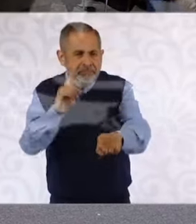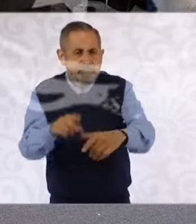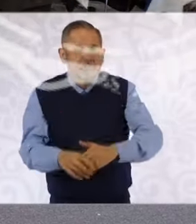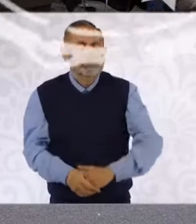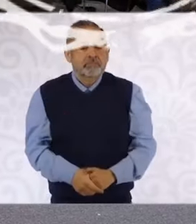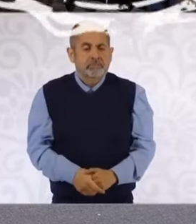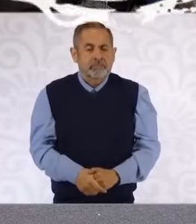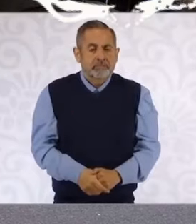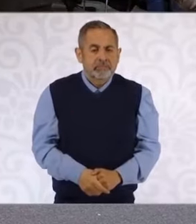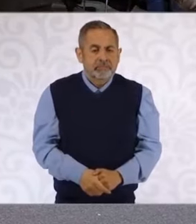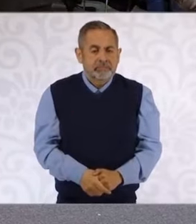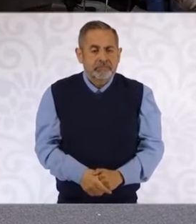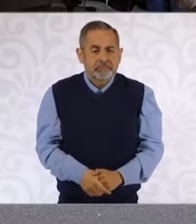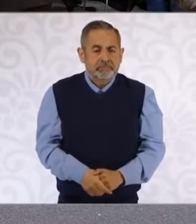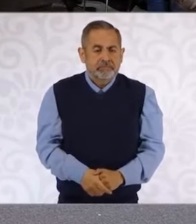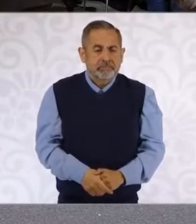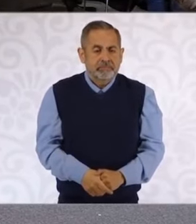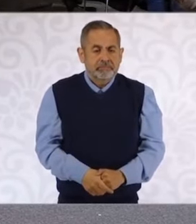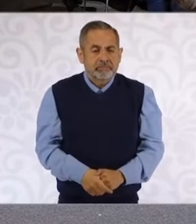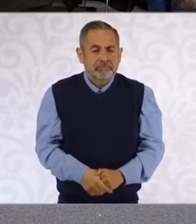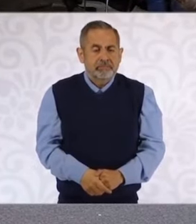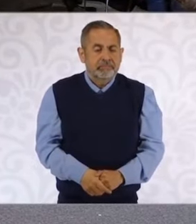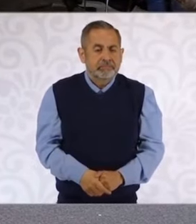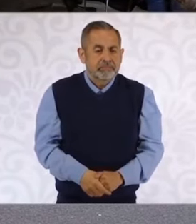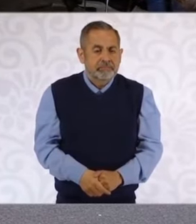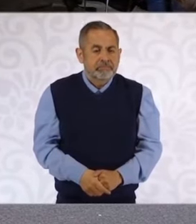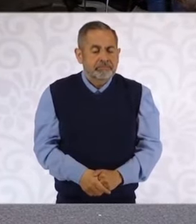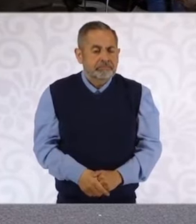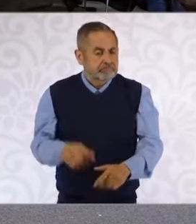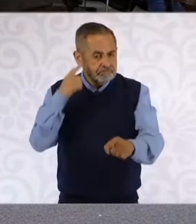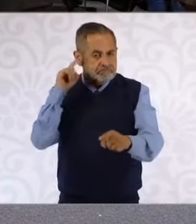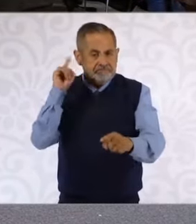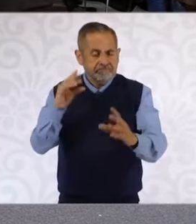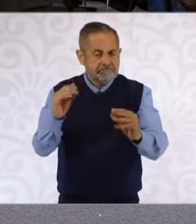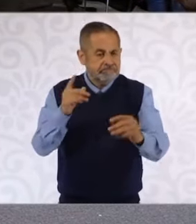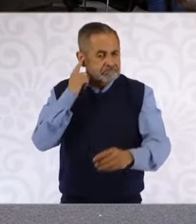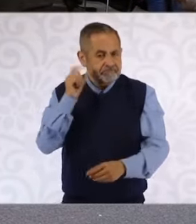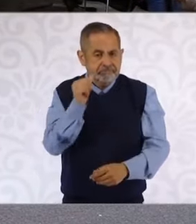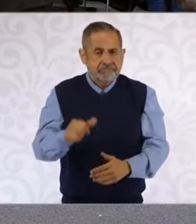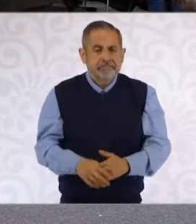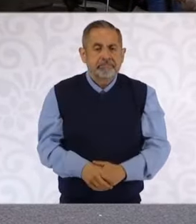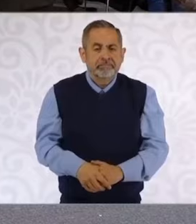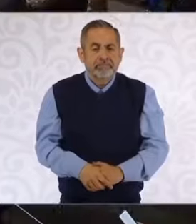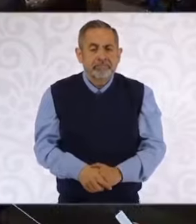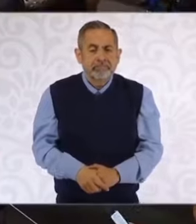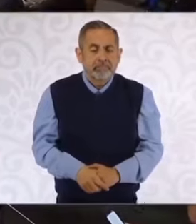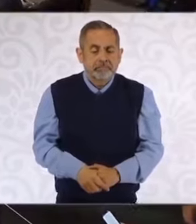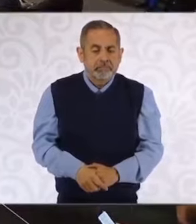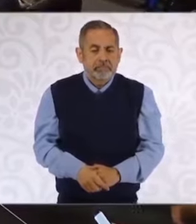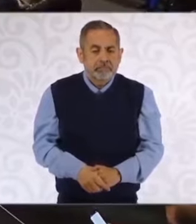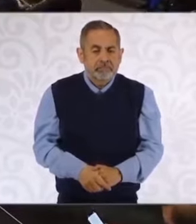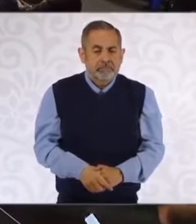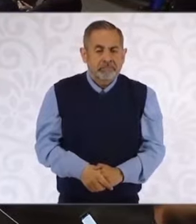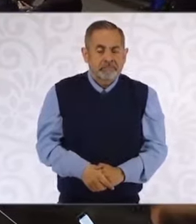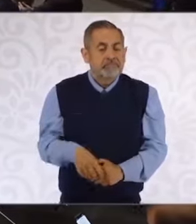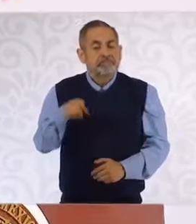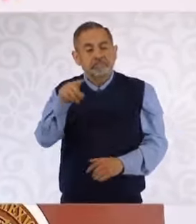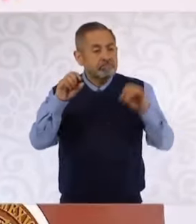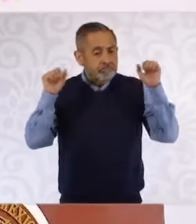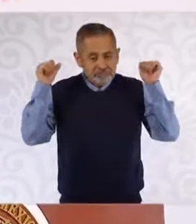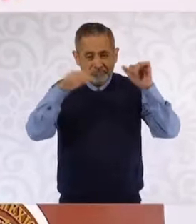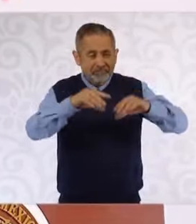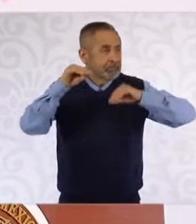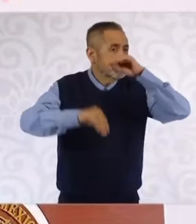En Rocha Moya, el gobernador de Sinaloa, y hay una narcomanta por la cual supuestamente se suspende una feria, ¿qué nos puede comentar de eso? Pues no se va a suspender la feria, dime